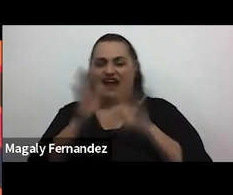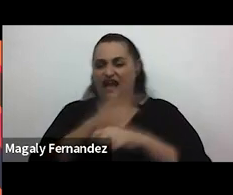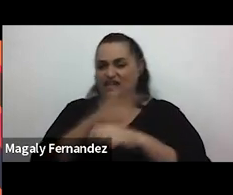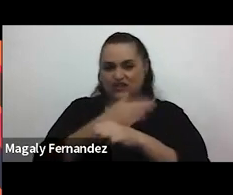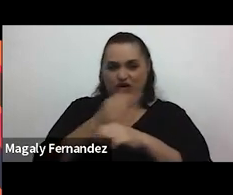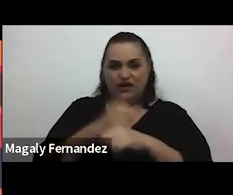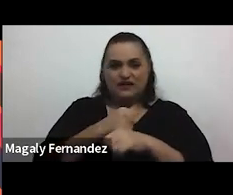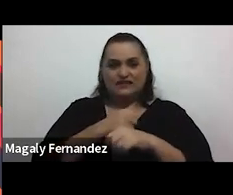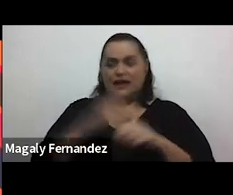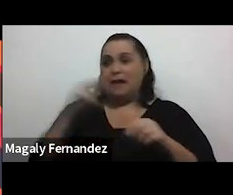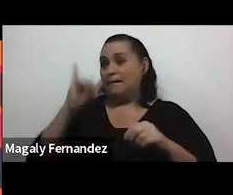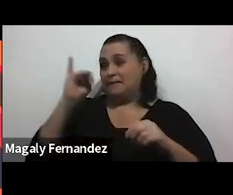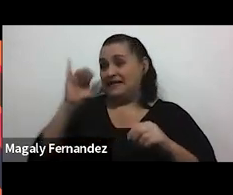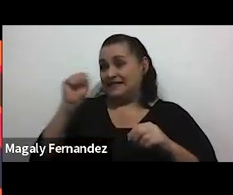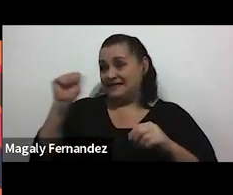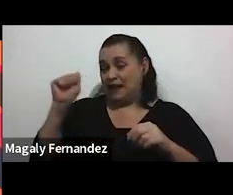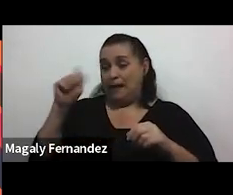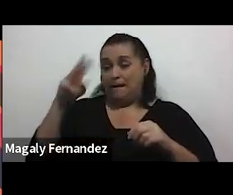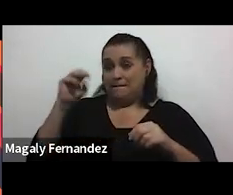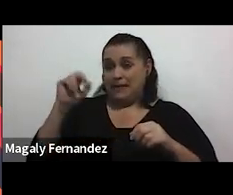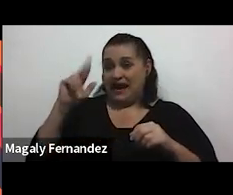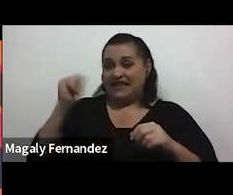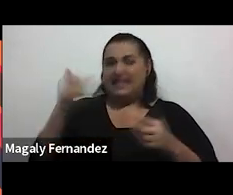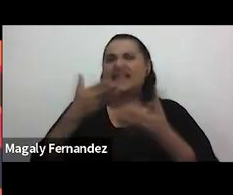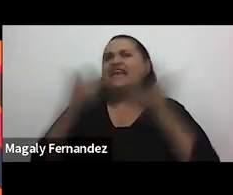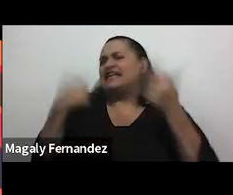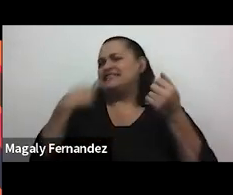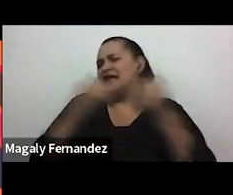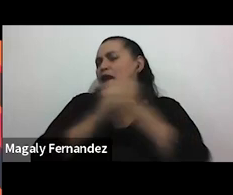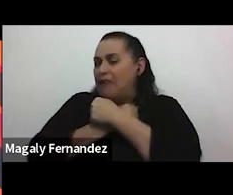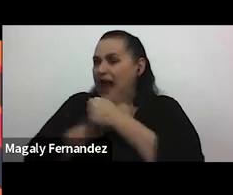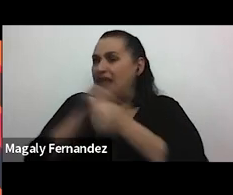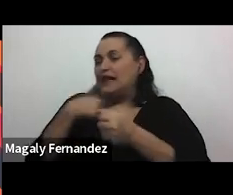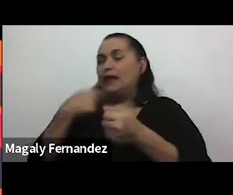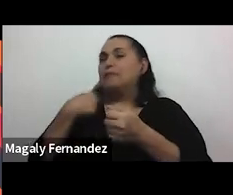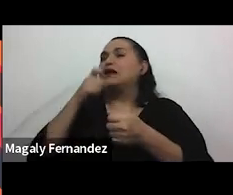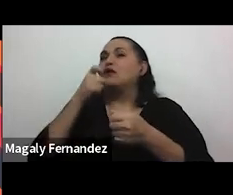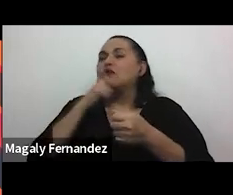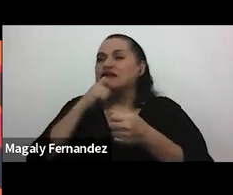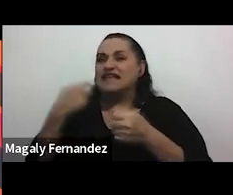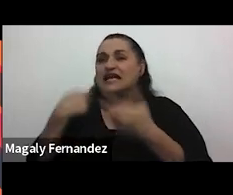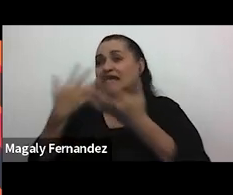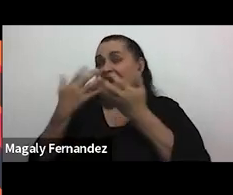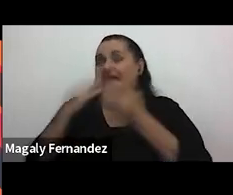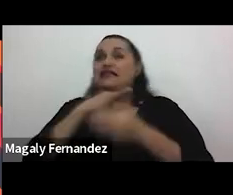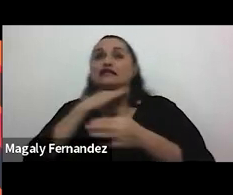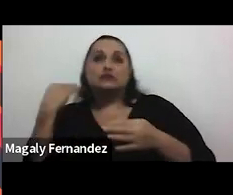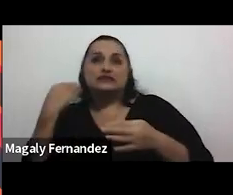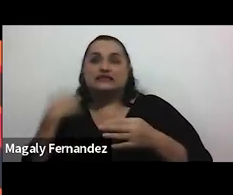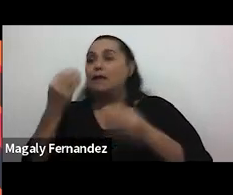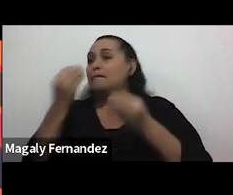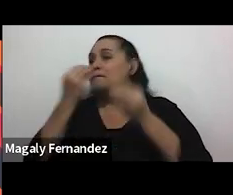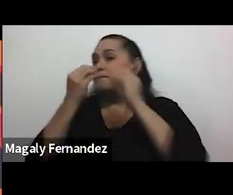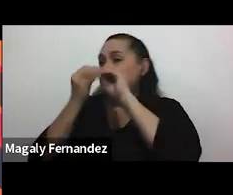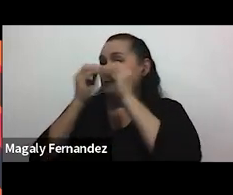Vanessa Martín y el año pasado saqué una canción que era ¿Y qué si amarte me cuesta la vida? ¿Y qué si quererte es un acto suicida? ¿Y qué si tus besos se llenan de espinas? Yo